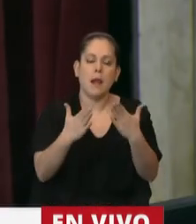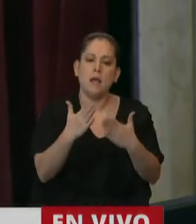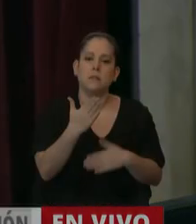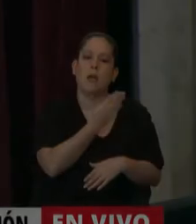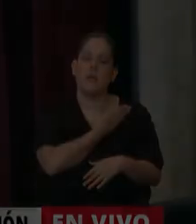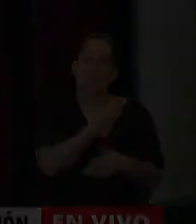Vanessa Siley